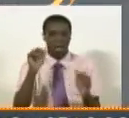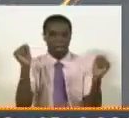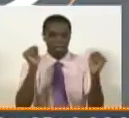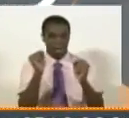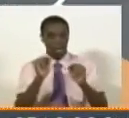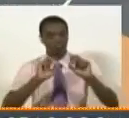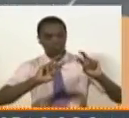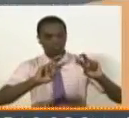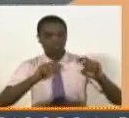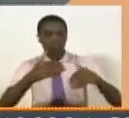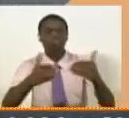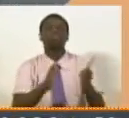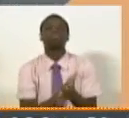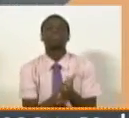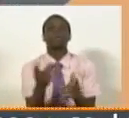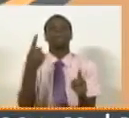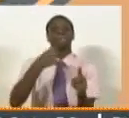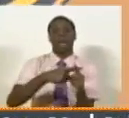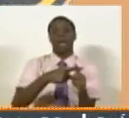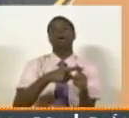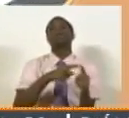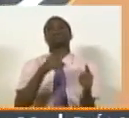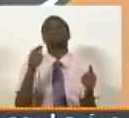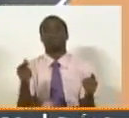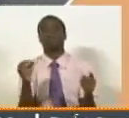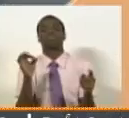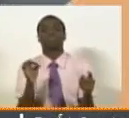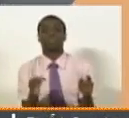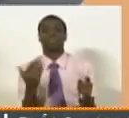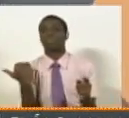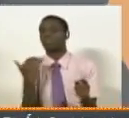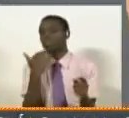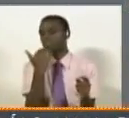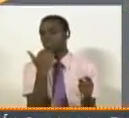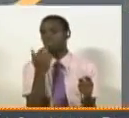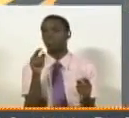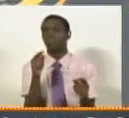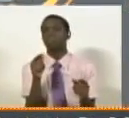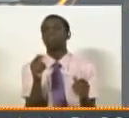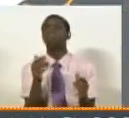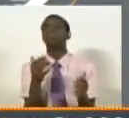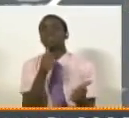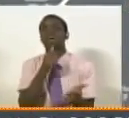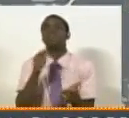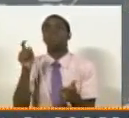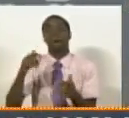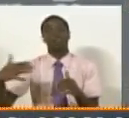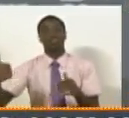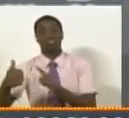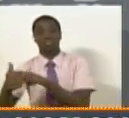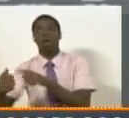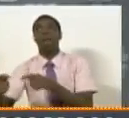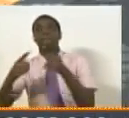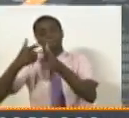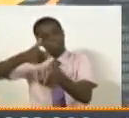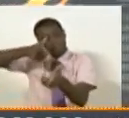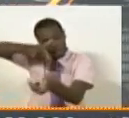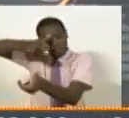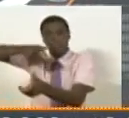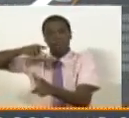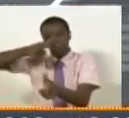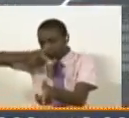y también los hechos que ocurrieron hace unos días atrás donde también francotirados de la Música dispararon